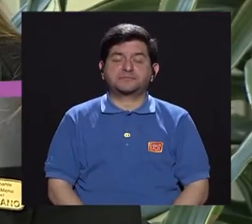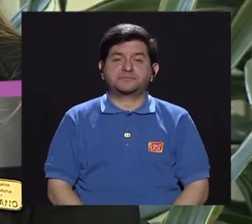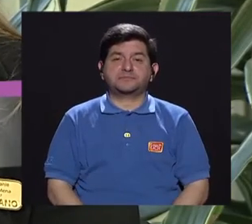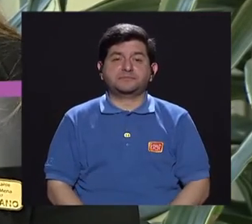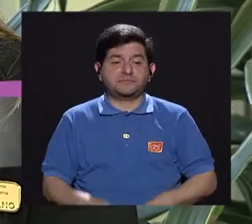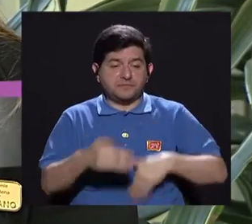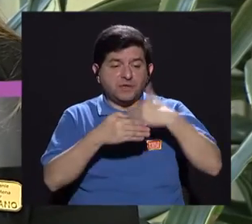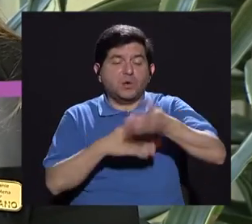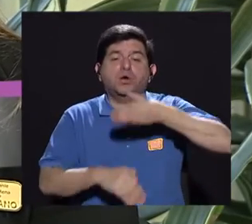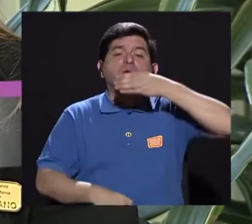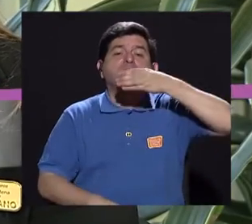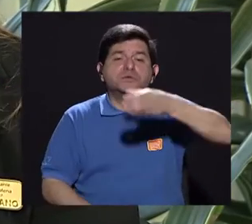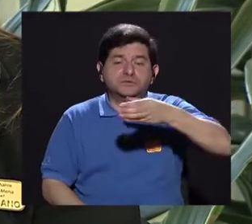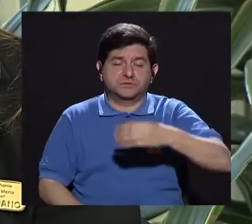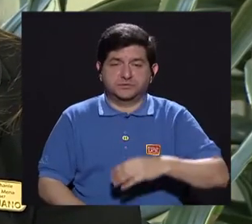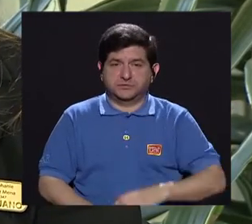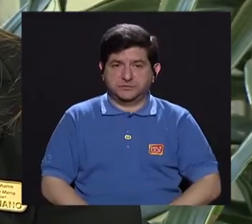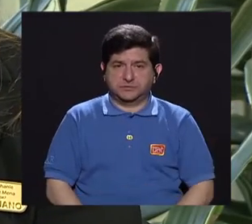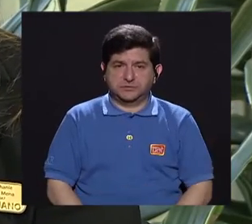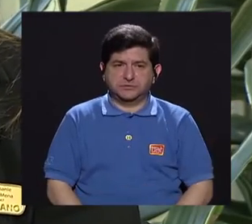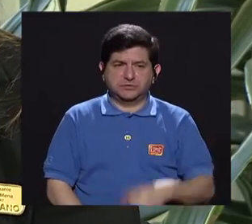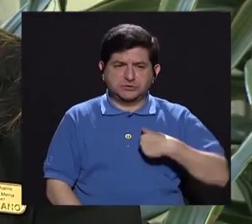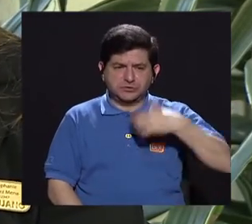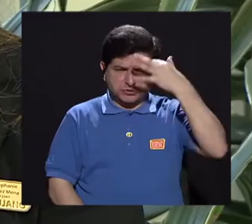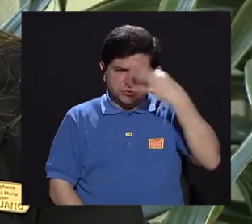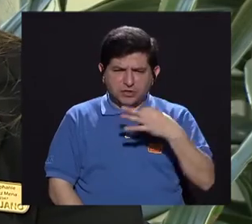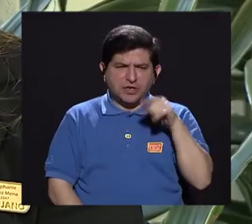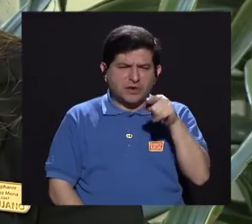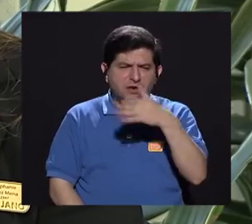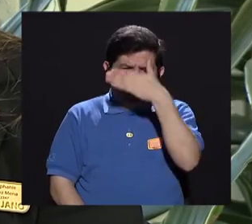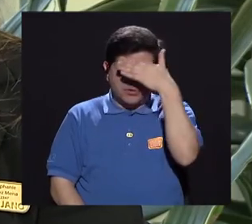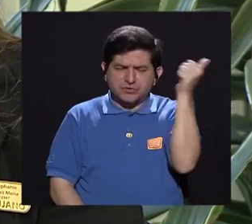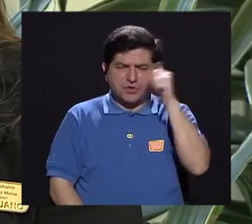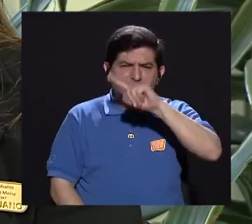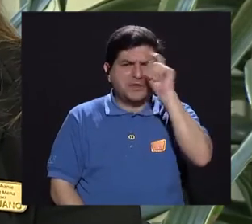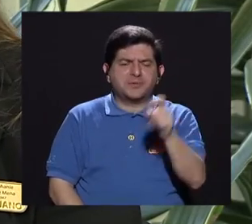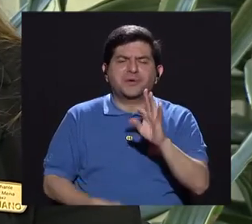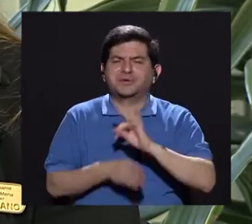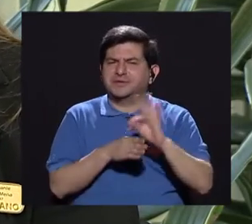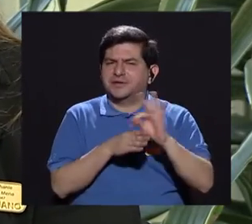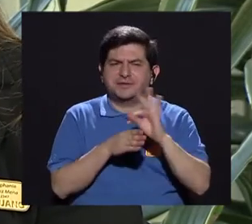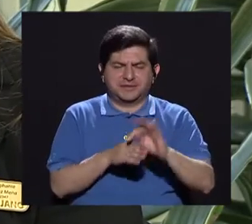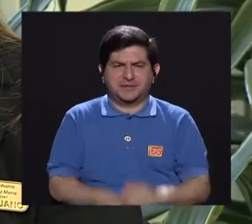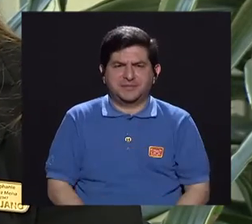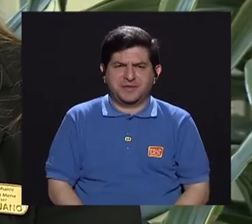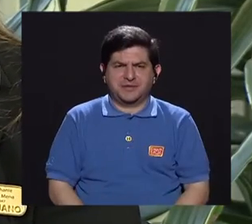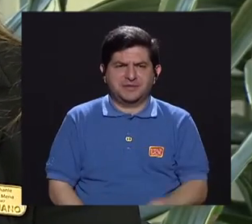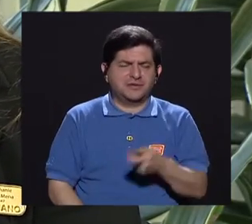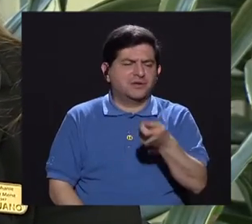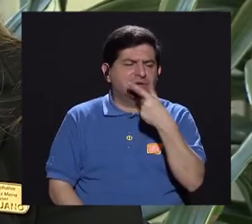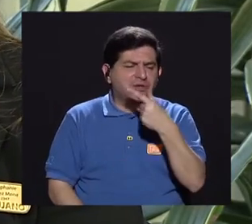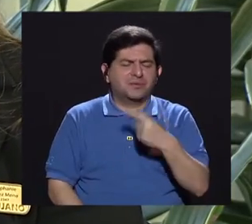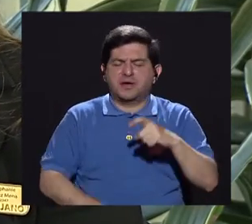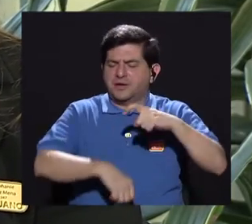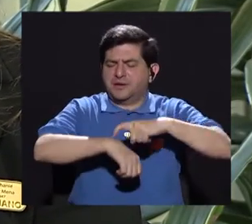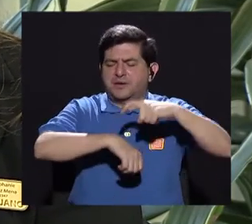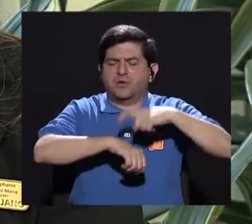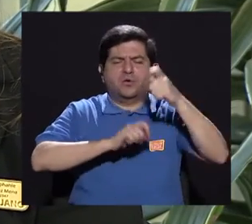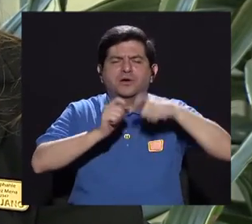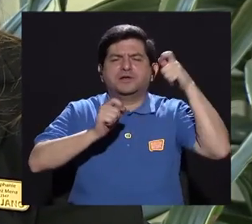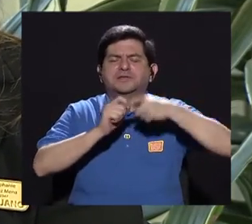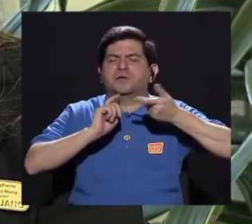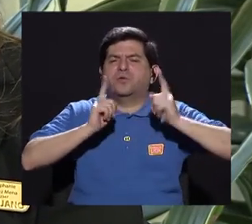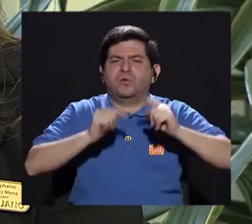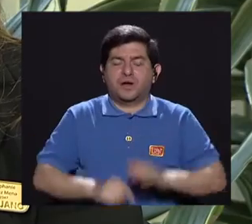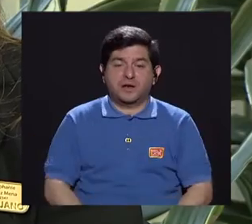luego damos recomendaciones, generalmente ellos yo creo que se les olvida preguntar los tratamientos, ¿cómo deben tomarlos? ¿a qué hora? Es